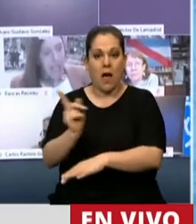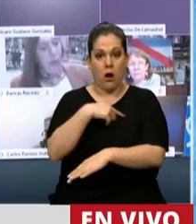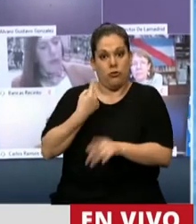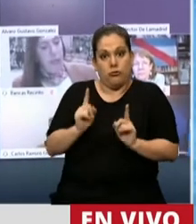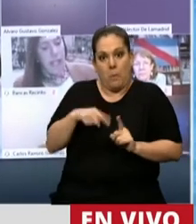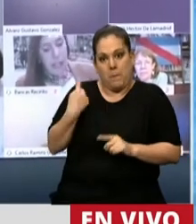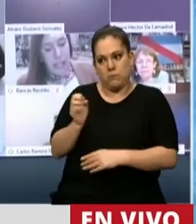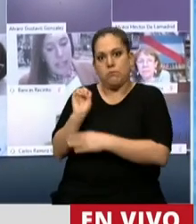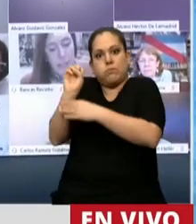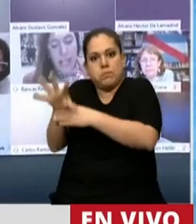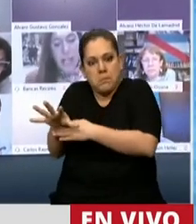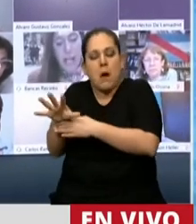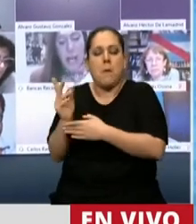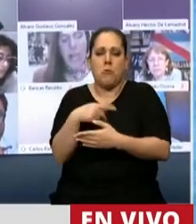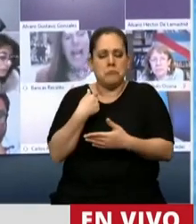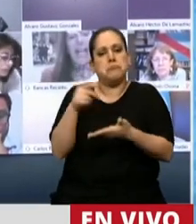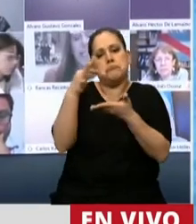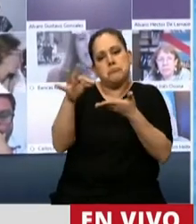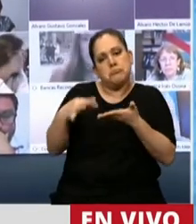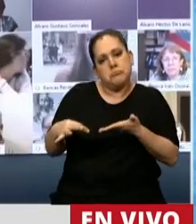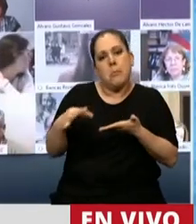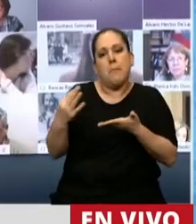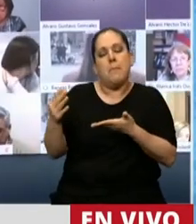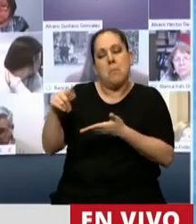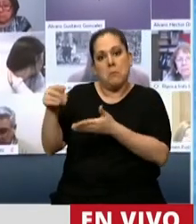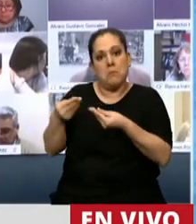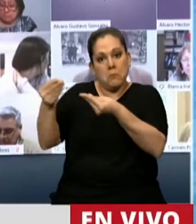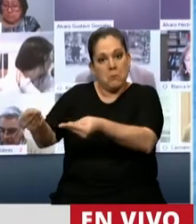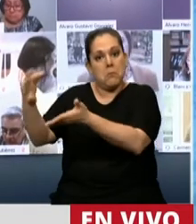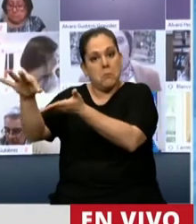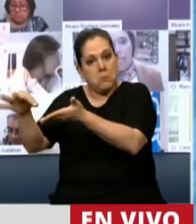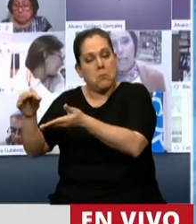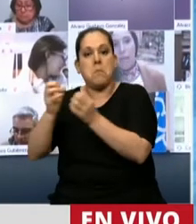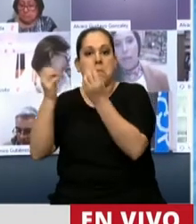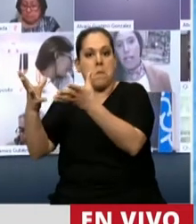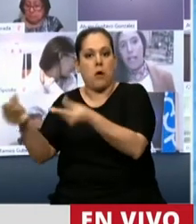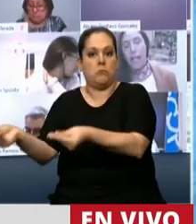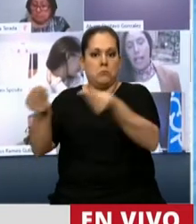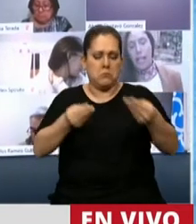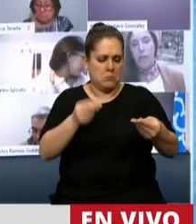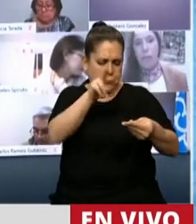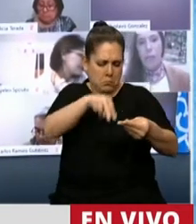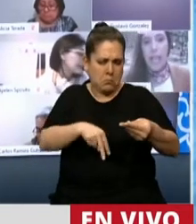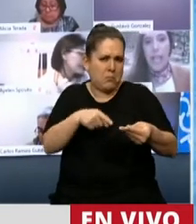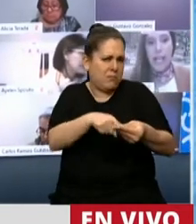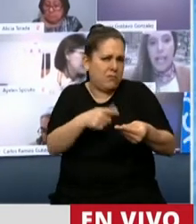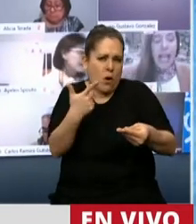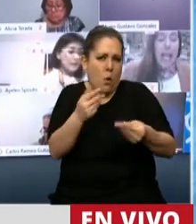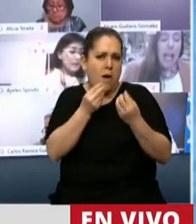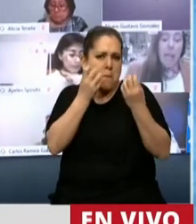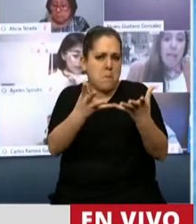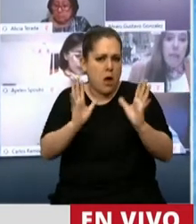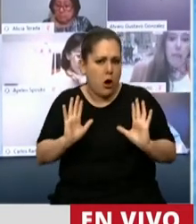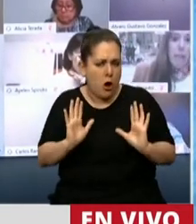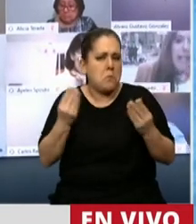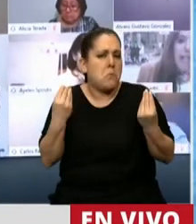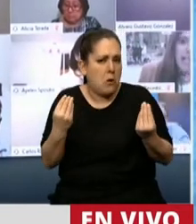Cámara a la que hizo las observaciones necesarias para mejorarla. ¿Y para mejorarla en concepto de qué? En principio, fundamentales